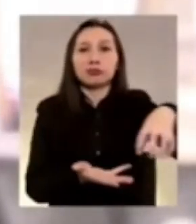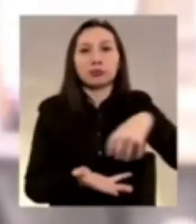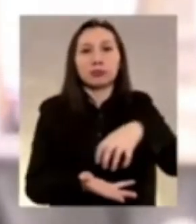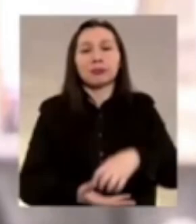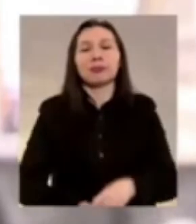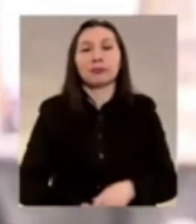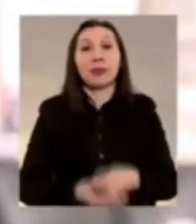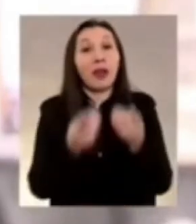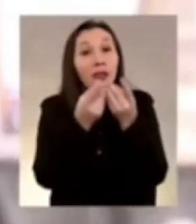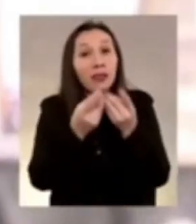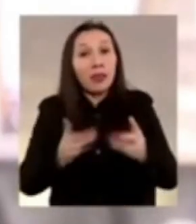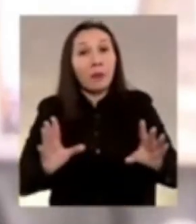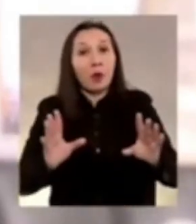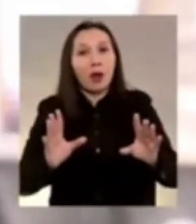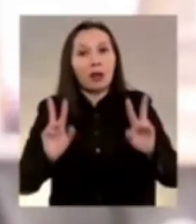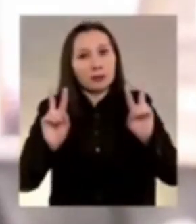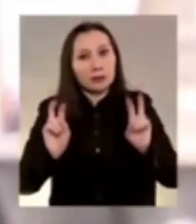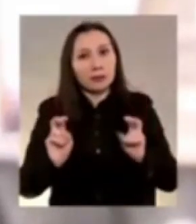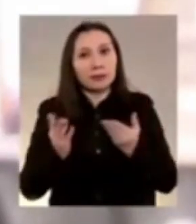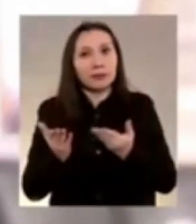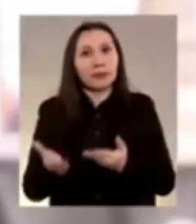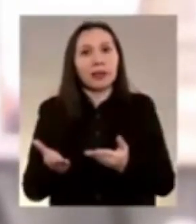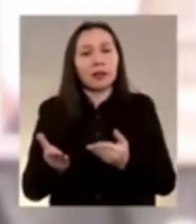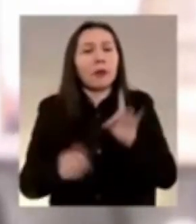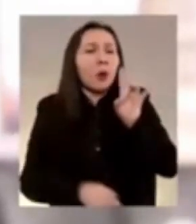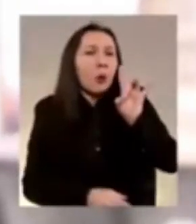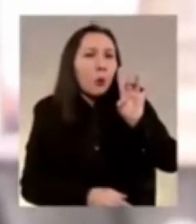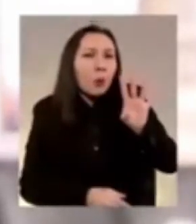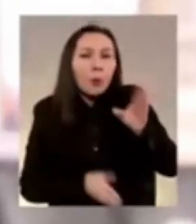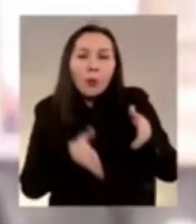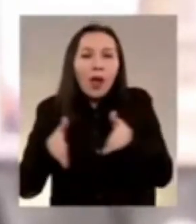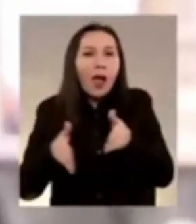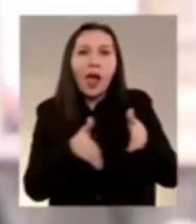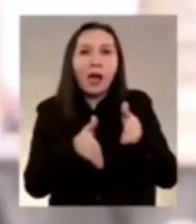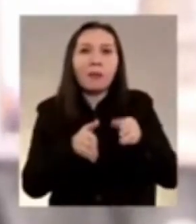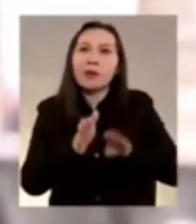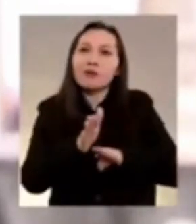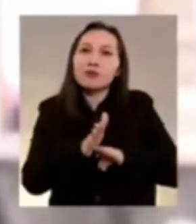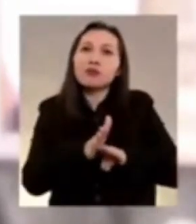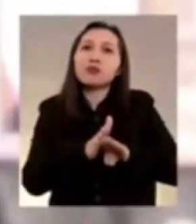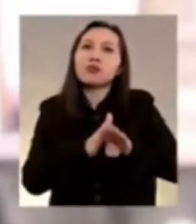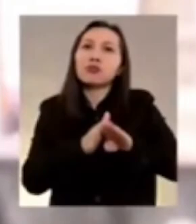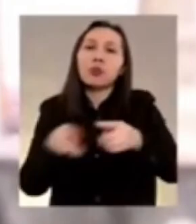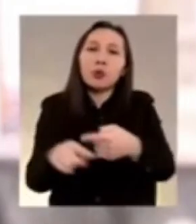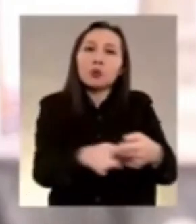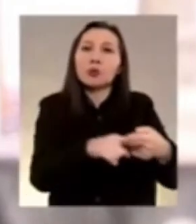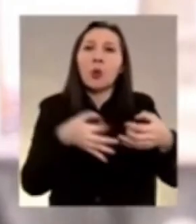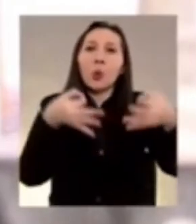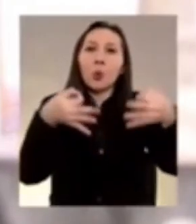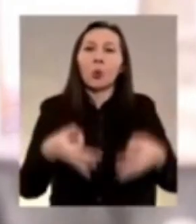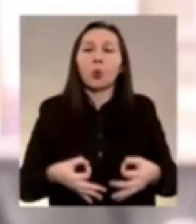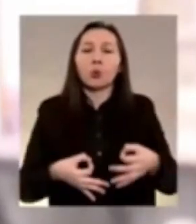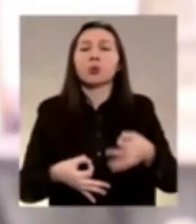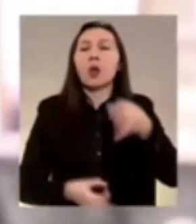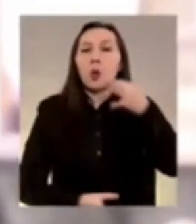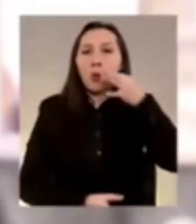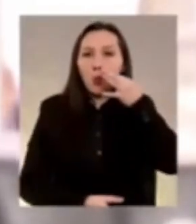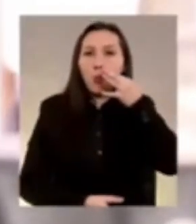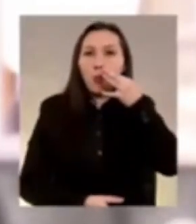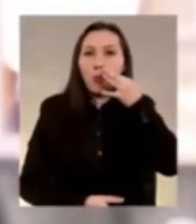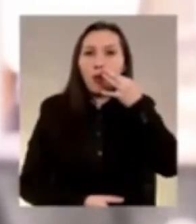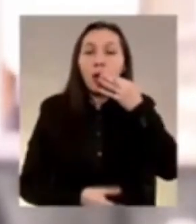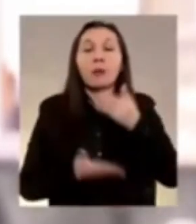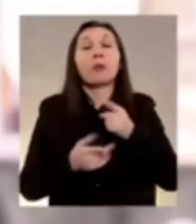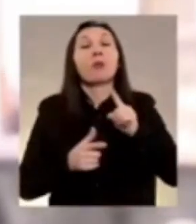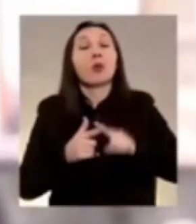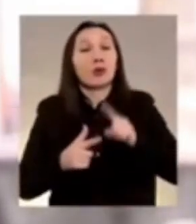La democracia es el único camino para avanzar hacia una sociedad más justa y humana y es